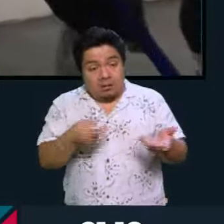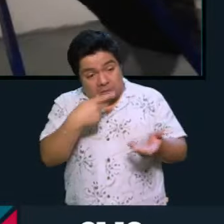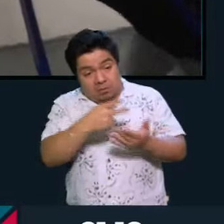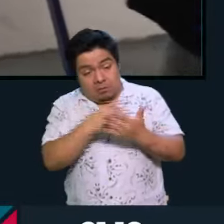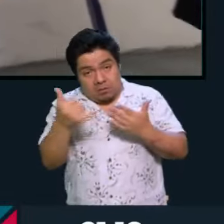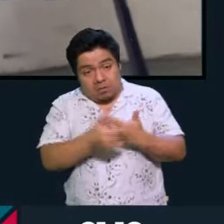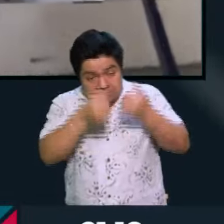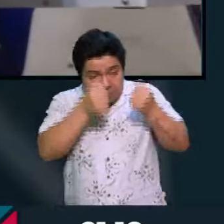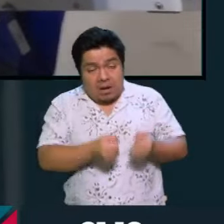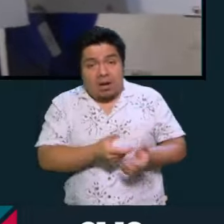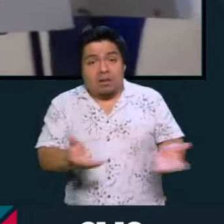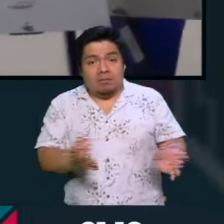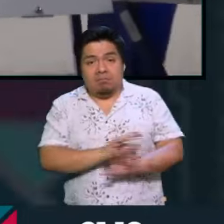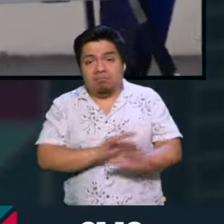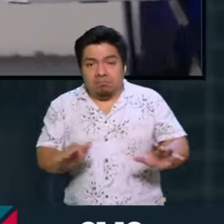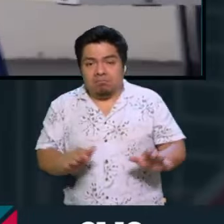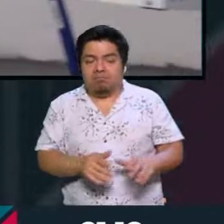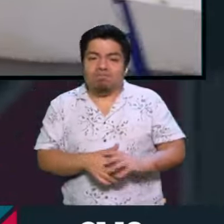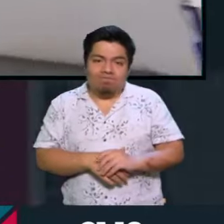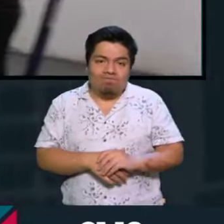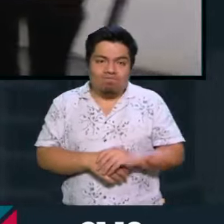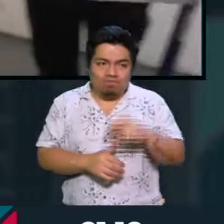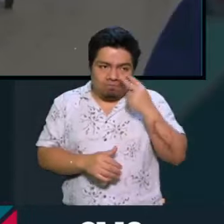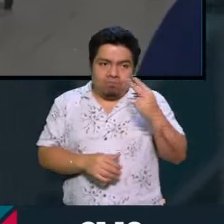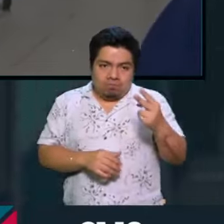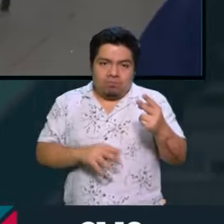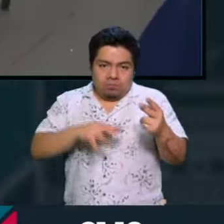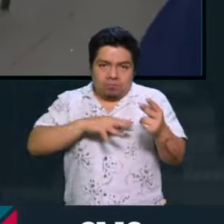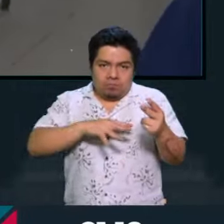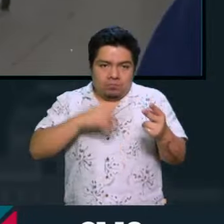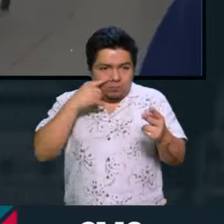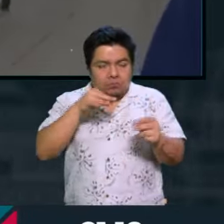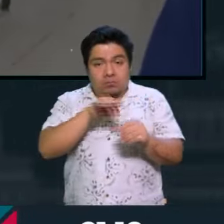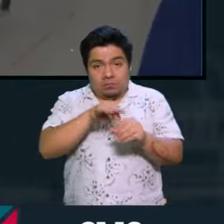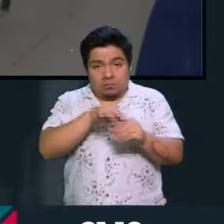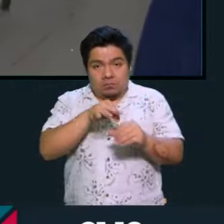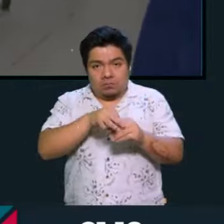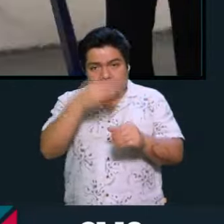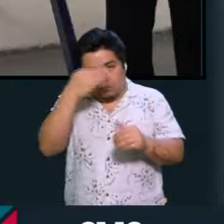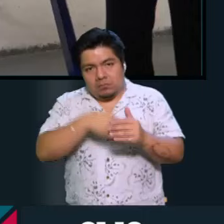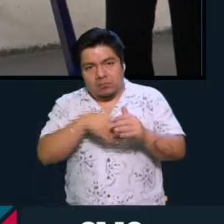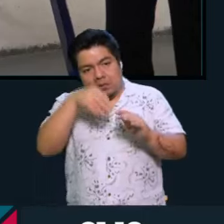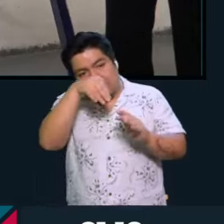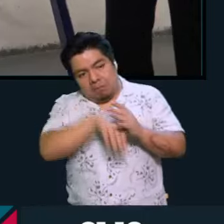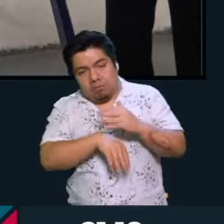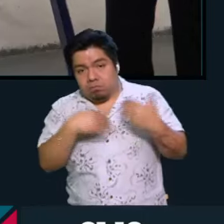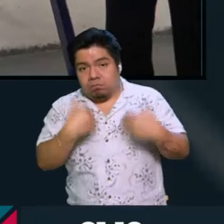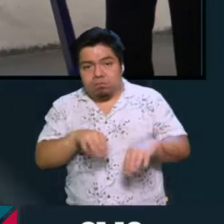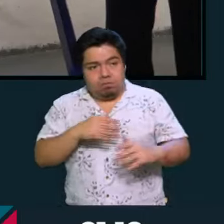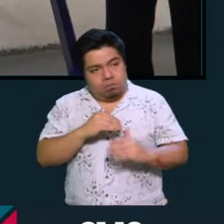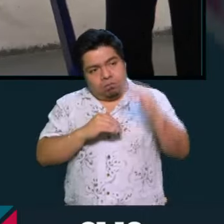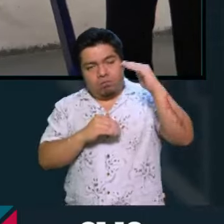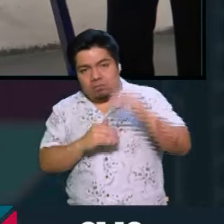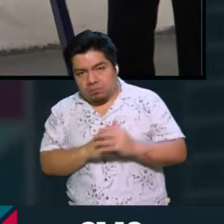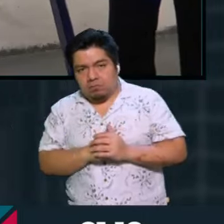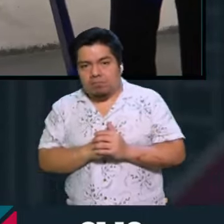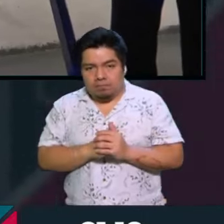proyecto. Y creo que eso es lo que pudimos ver en una elección que se decantó de una manera tan contundente.